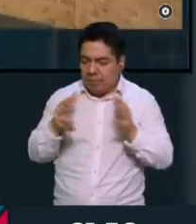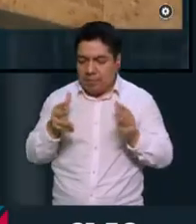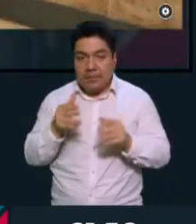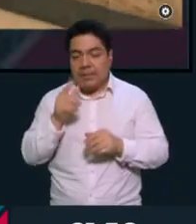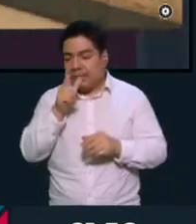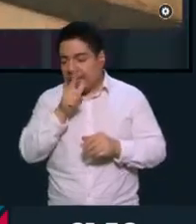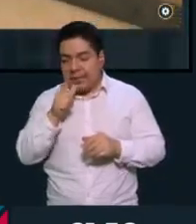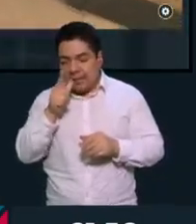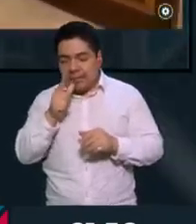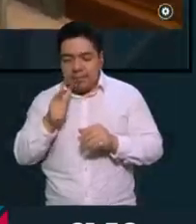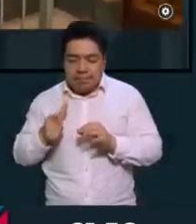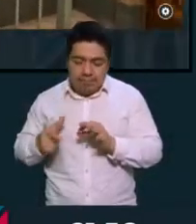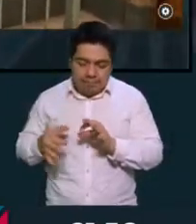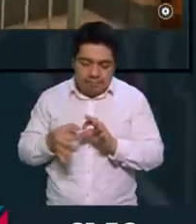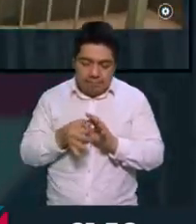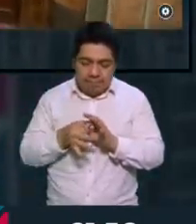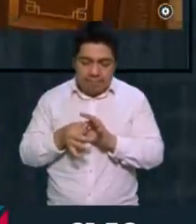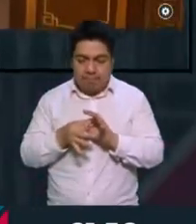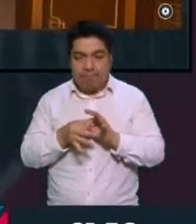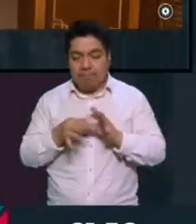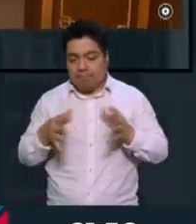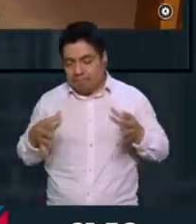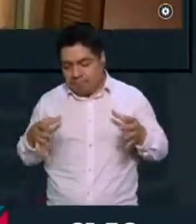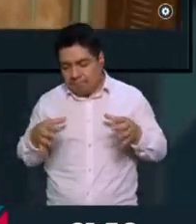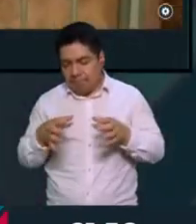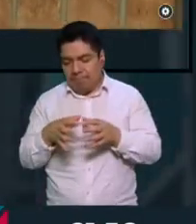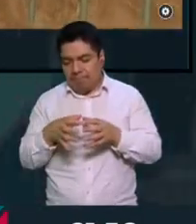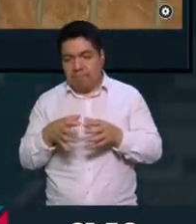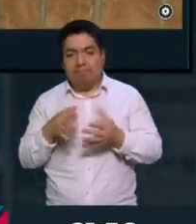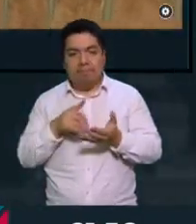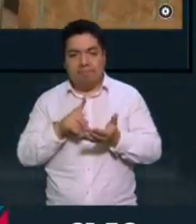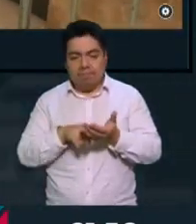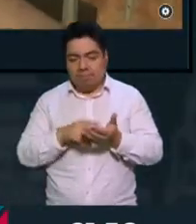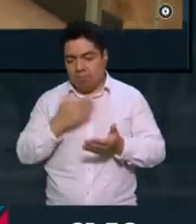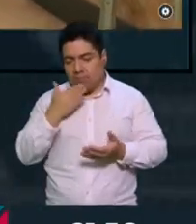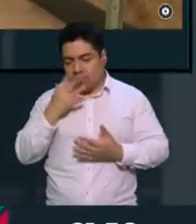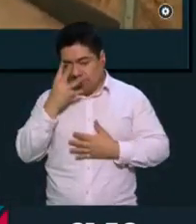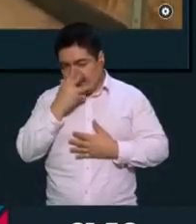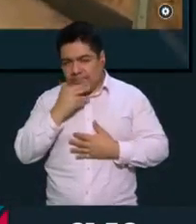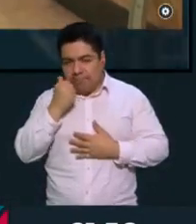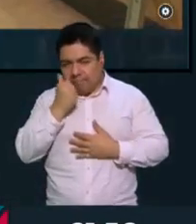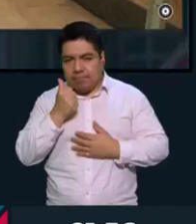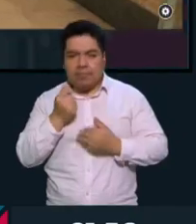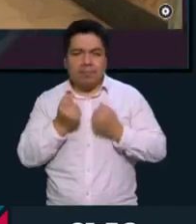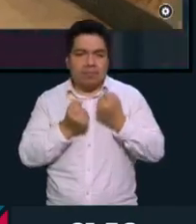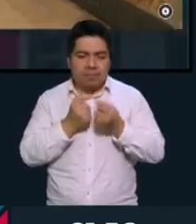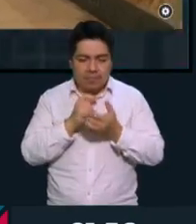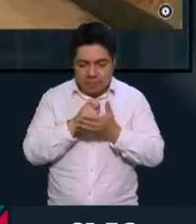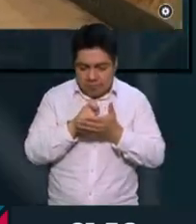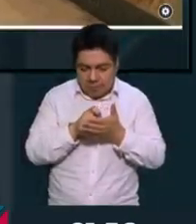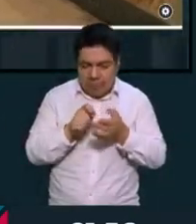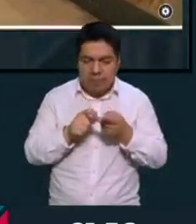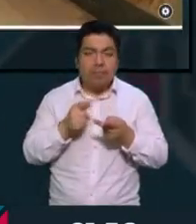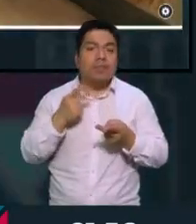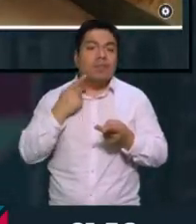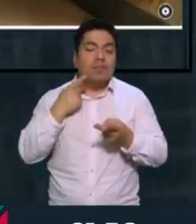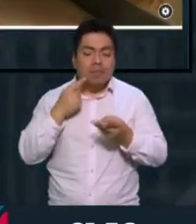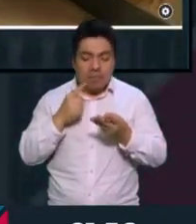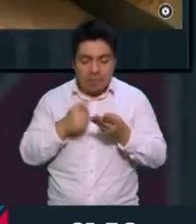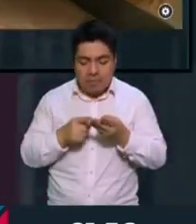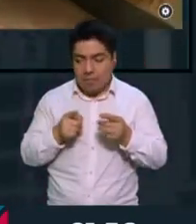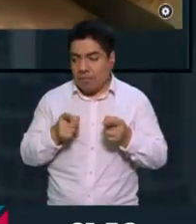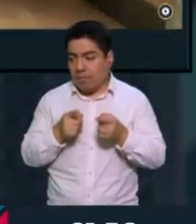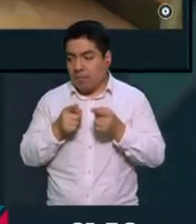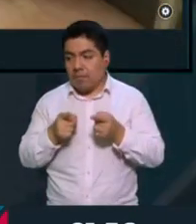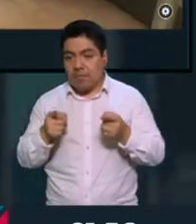lengua que nos une a todos y que está ahí reunida, ¿no? Es muy bonito recordar eso. Y están los escritores, están los políticos, están los músicos, hay todo.